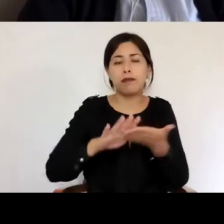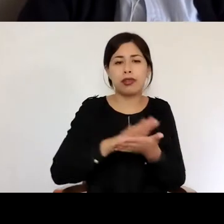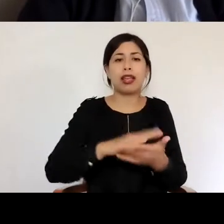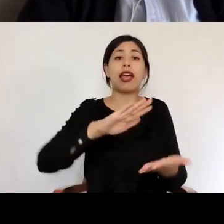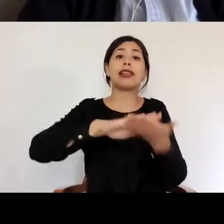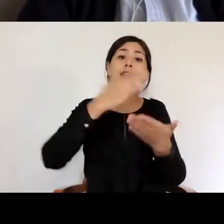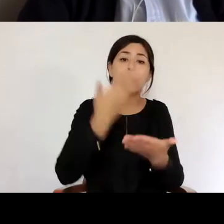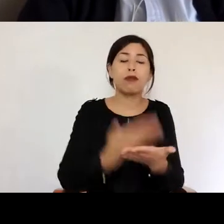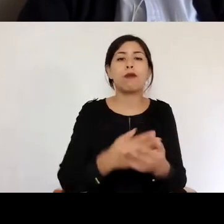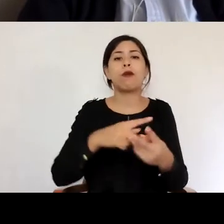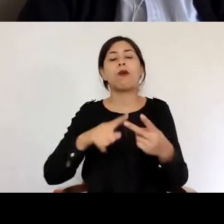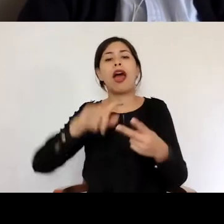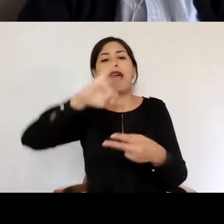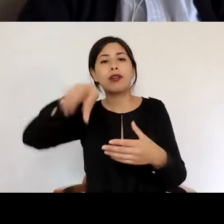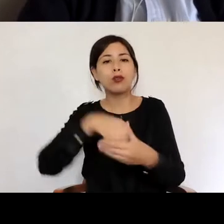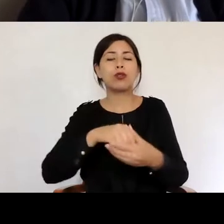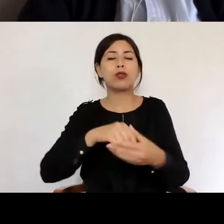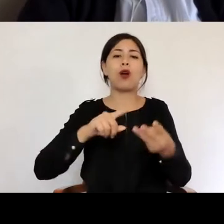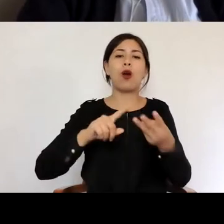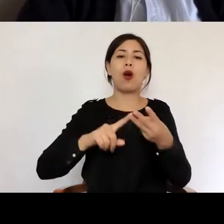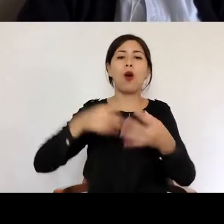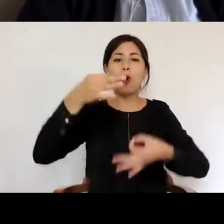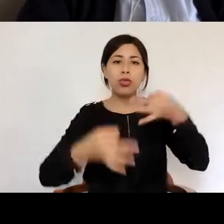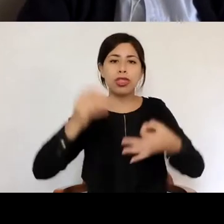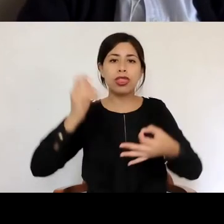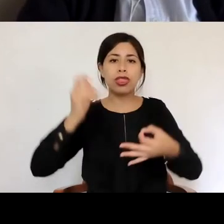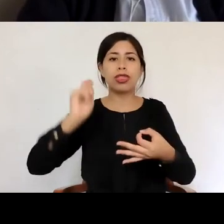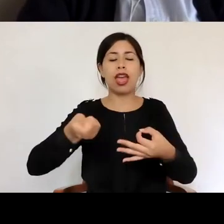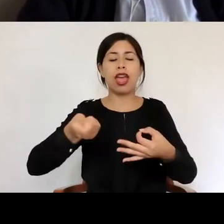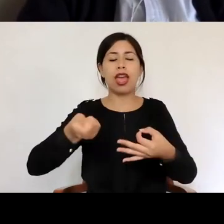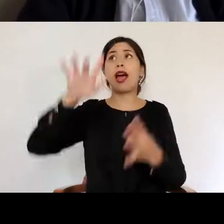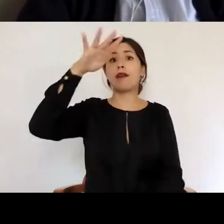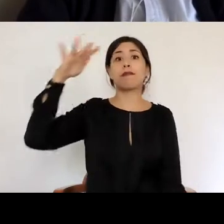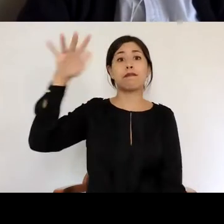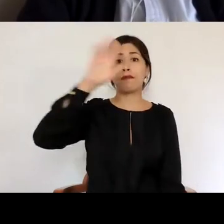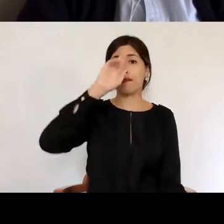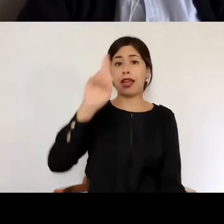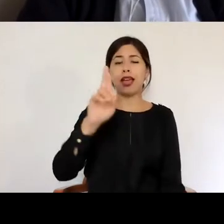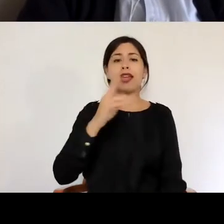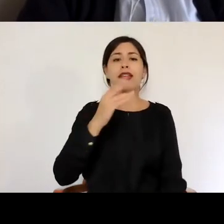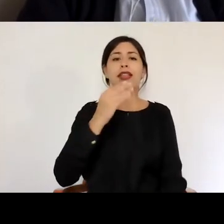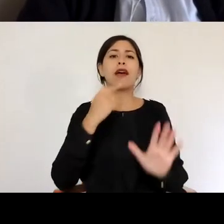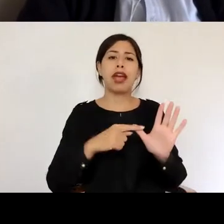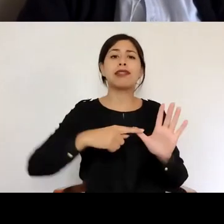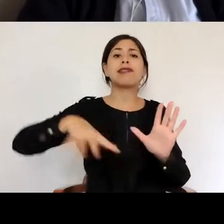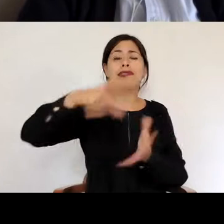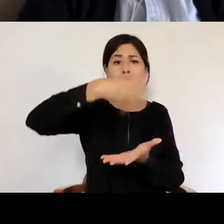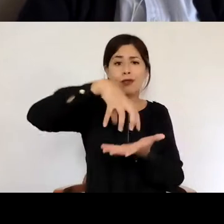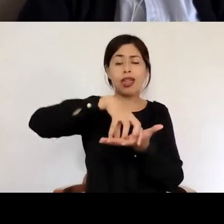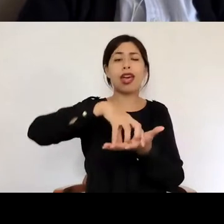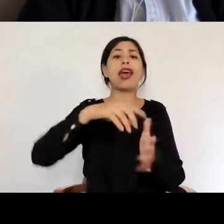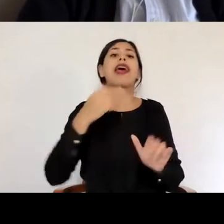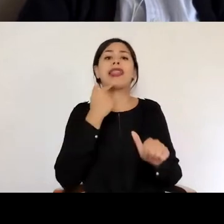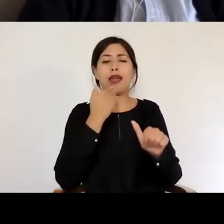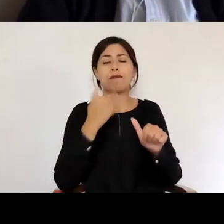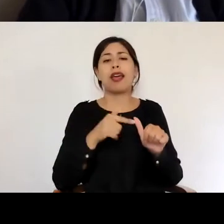la justicia, la educación, el medio ambiente, la ciudad y también la vivienda. En un año clave para el futuro de Chile,